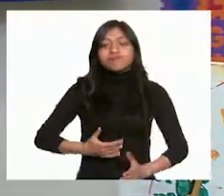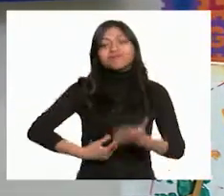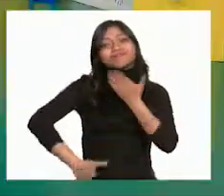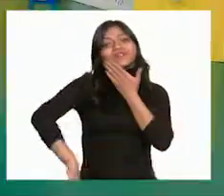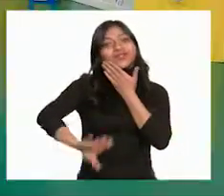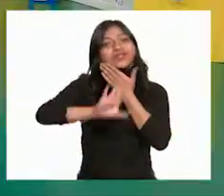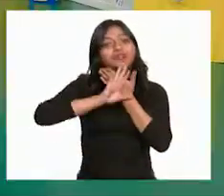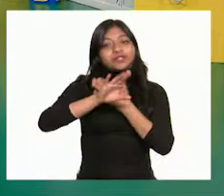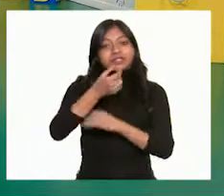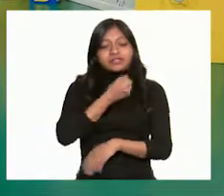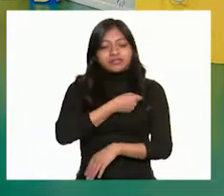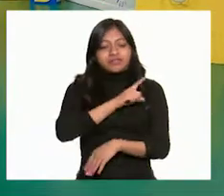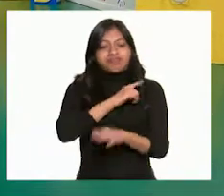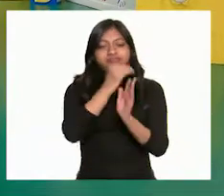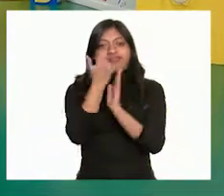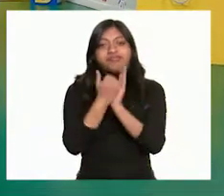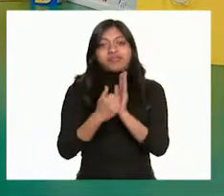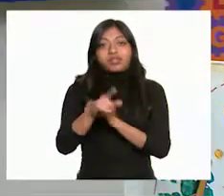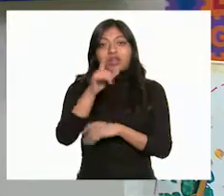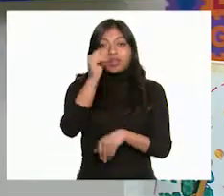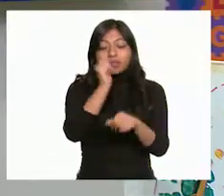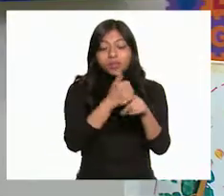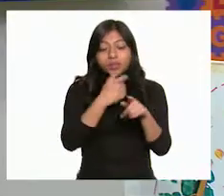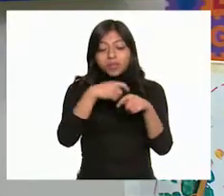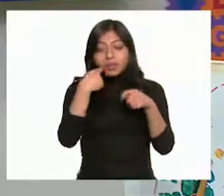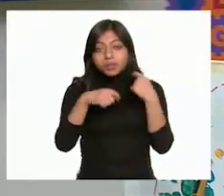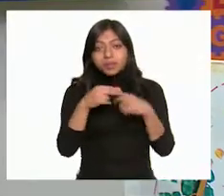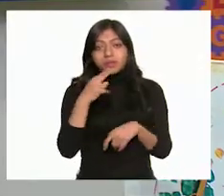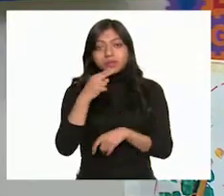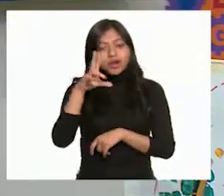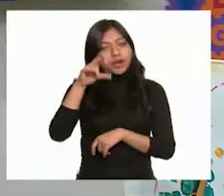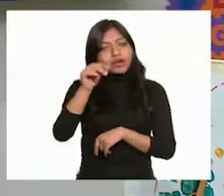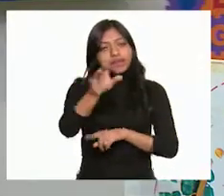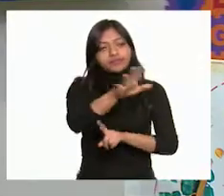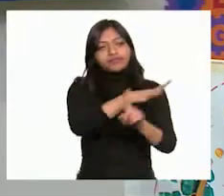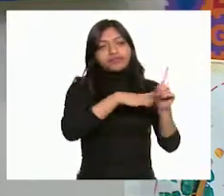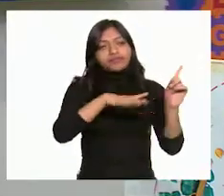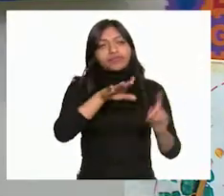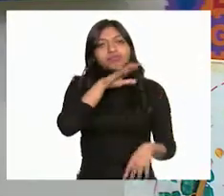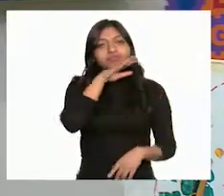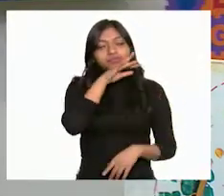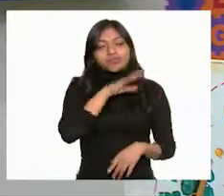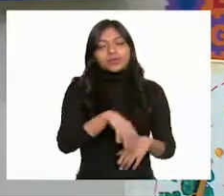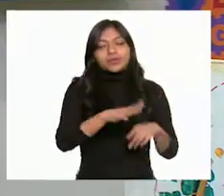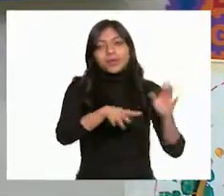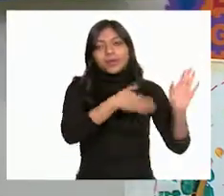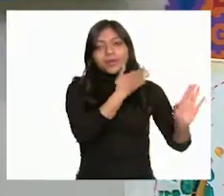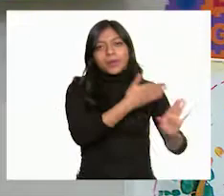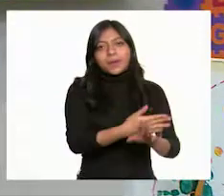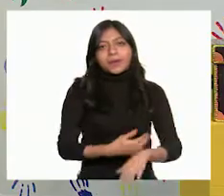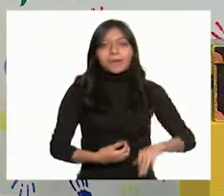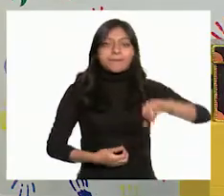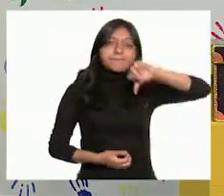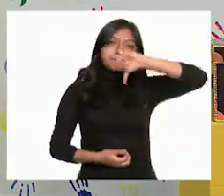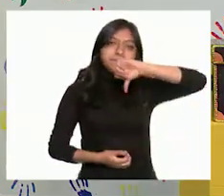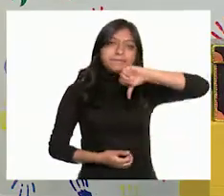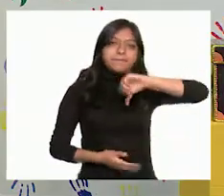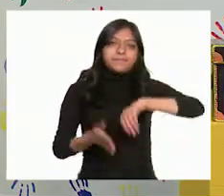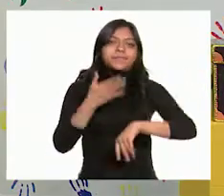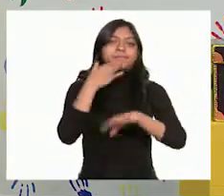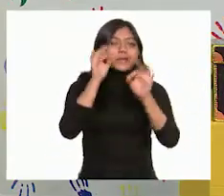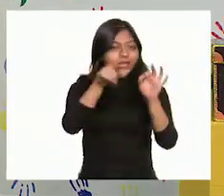Así que, por donde lo veamos, usar botellas desechables perjudica al medio ambiente. Así es, Mariana. Muy bien.